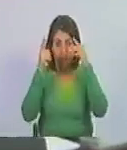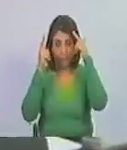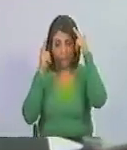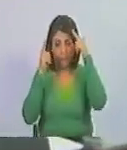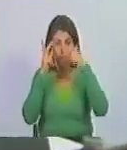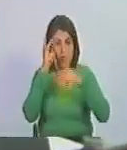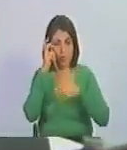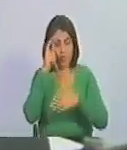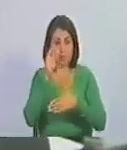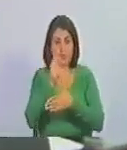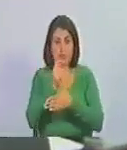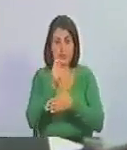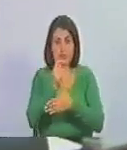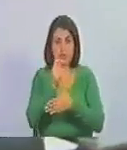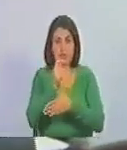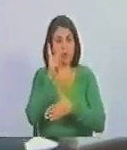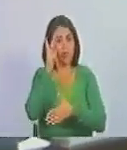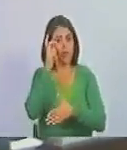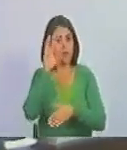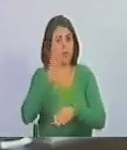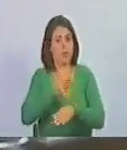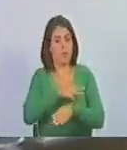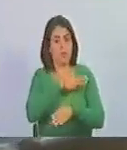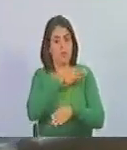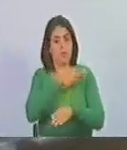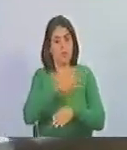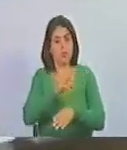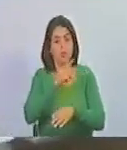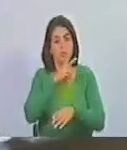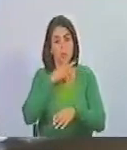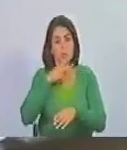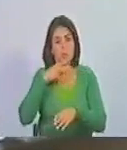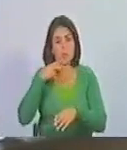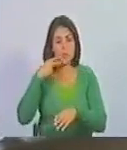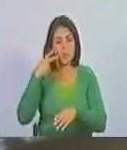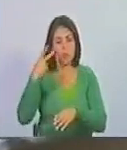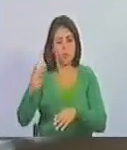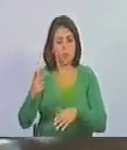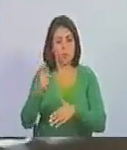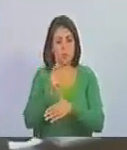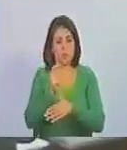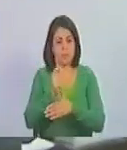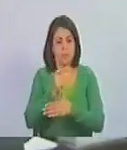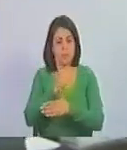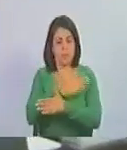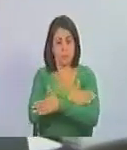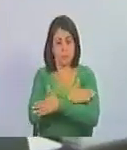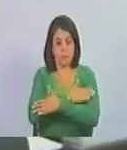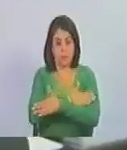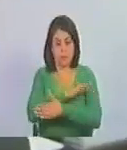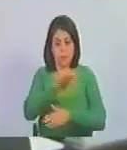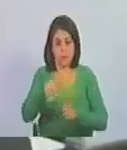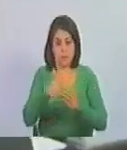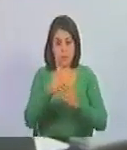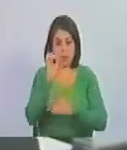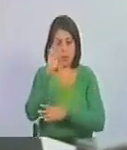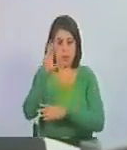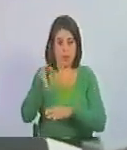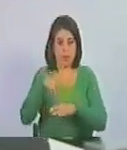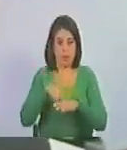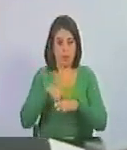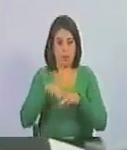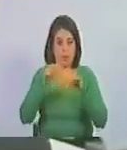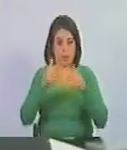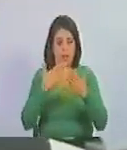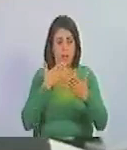uno oye Telesur y es como una música divina, una música del alma. Felicidades, Telesur, desde el Parlamento Nacional